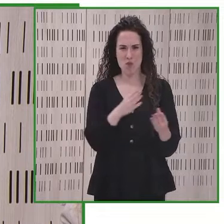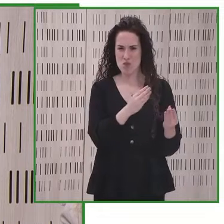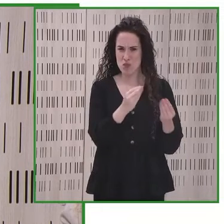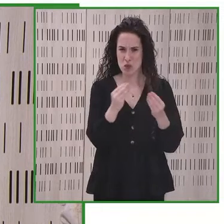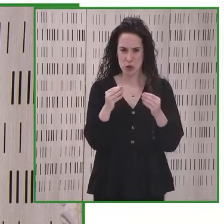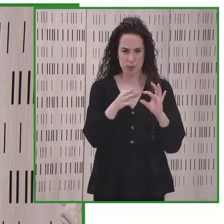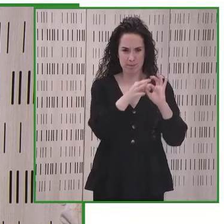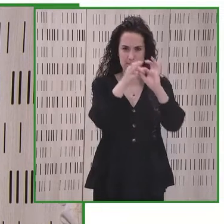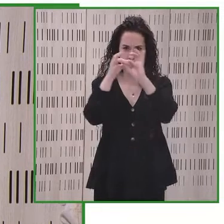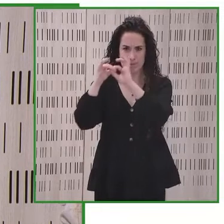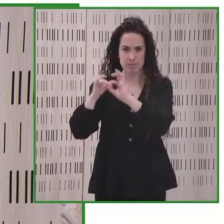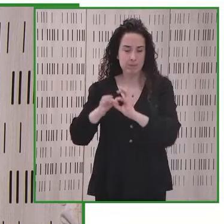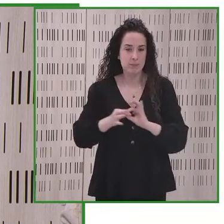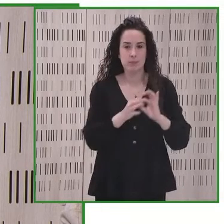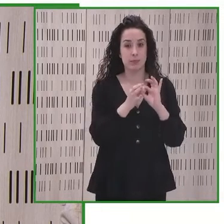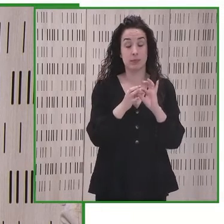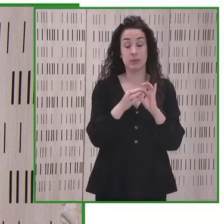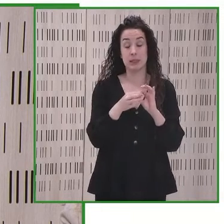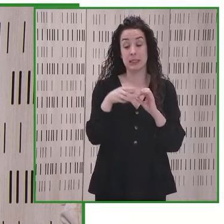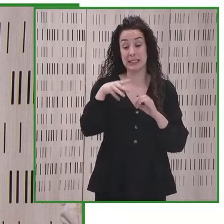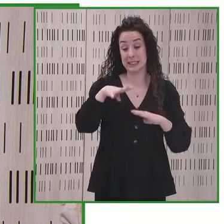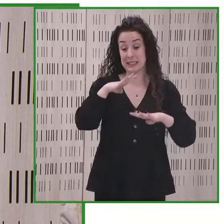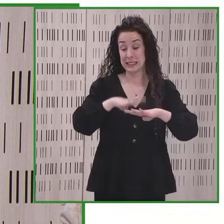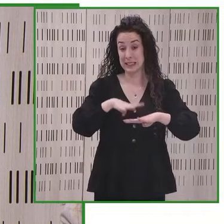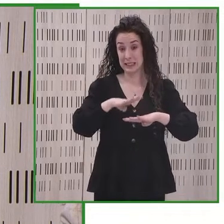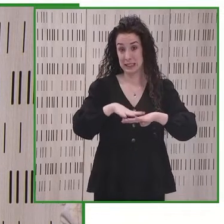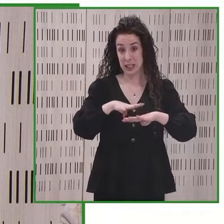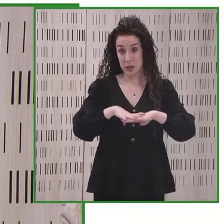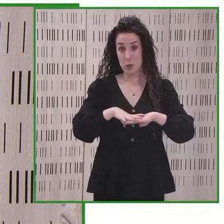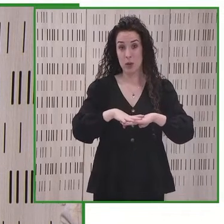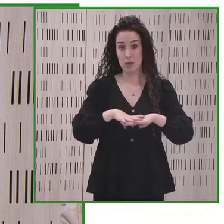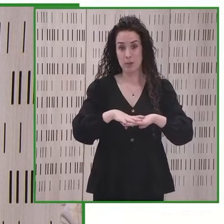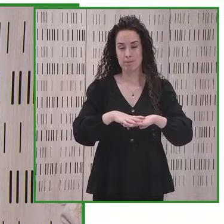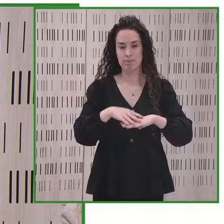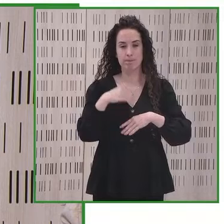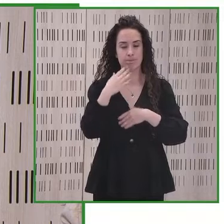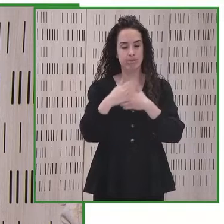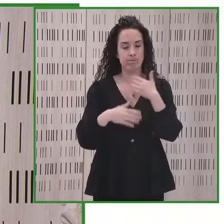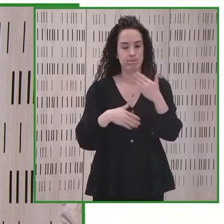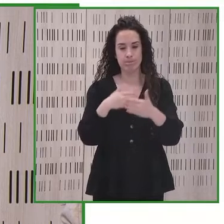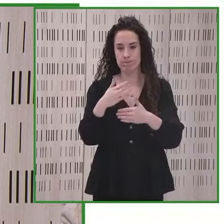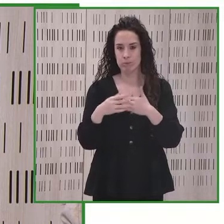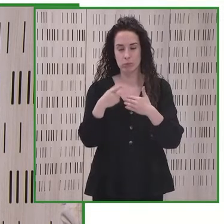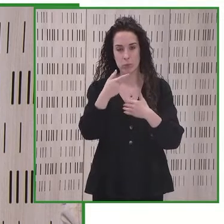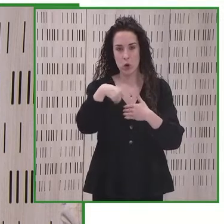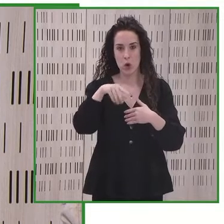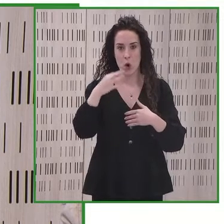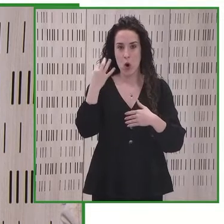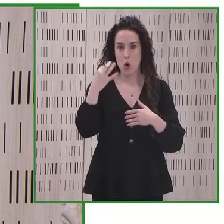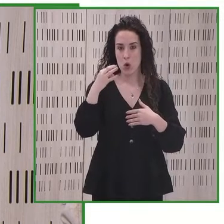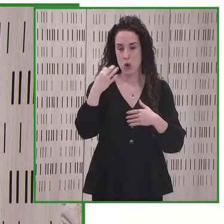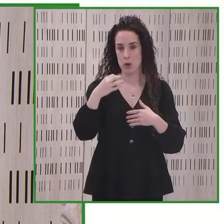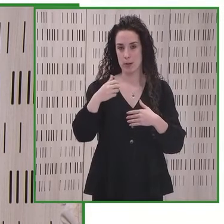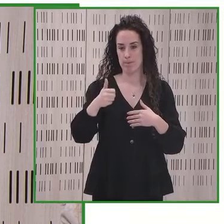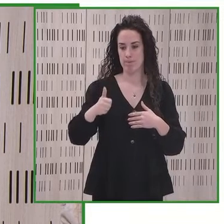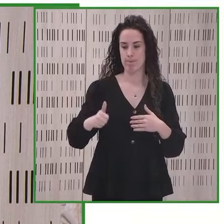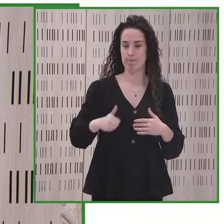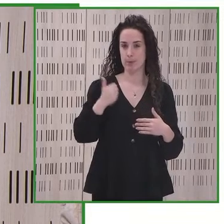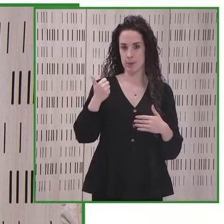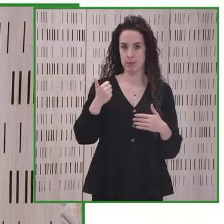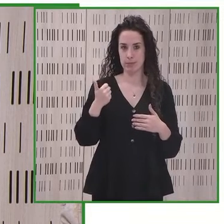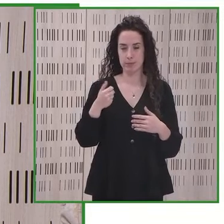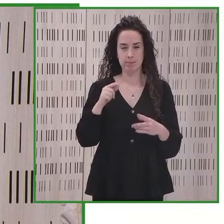de expertos procedentes de cientos de países. Todos juntos hemos desarrollado